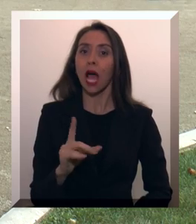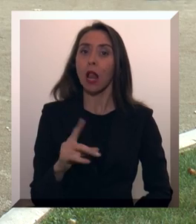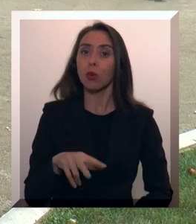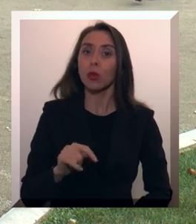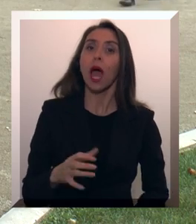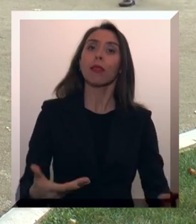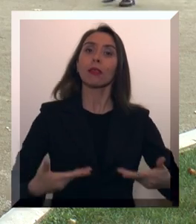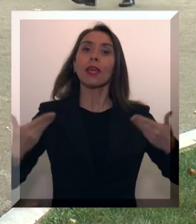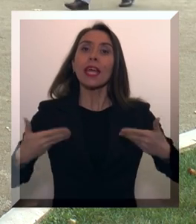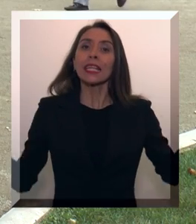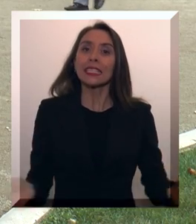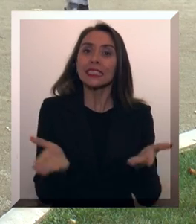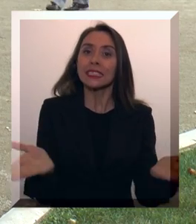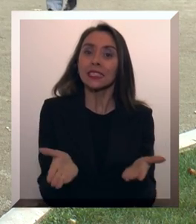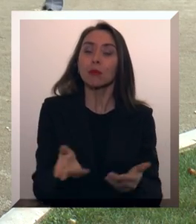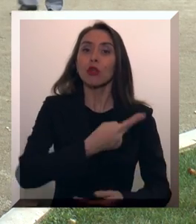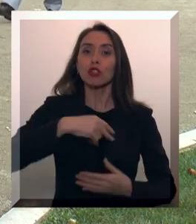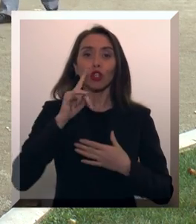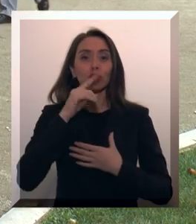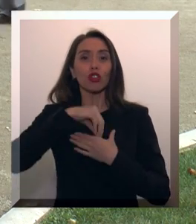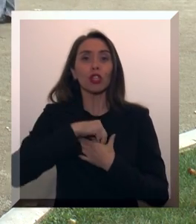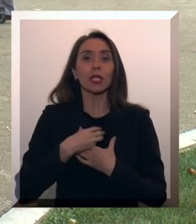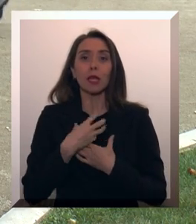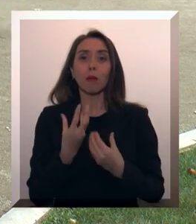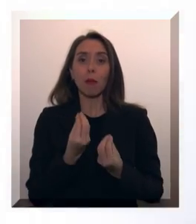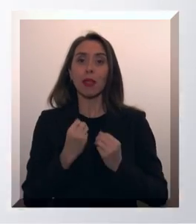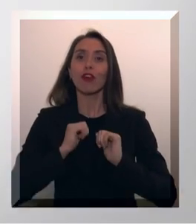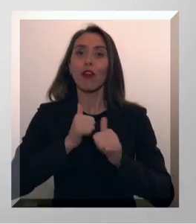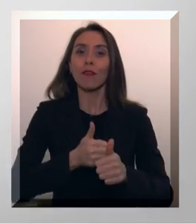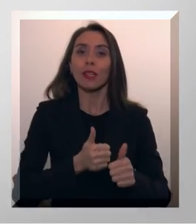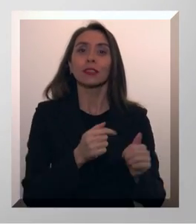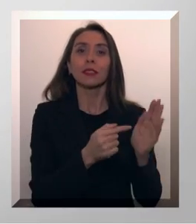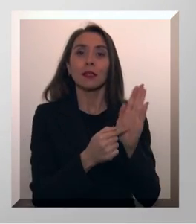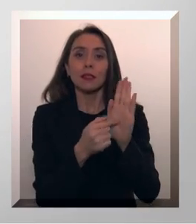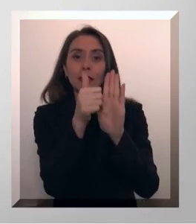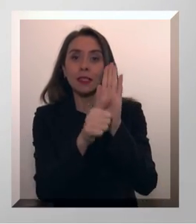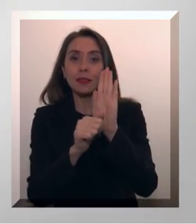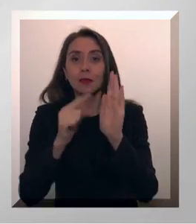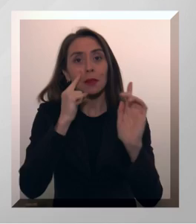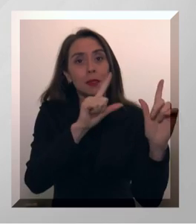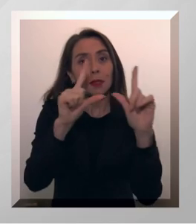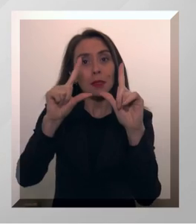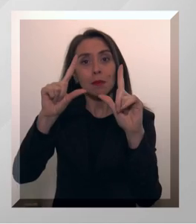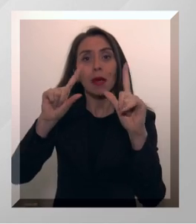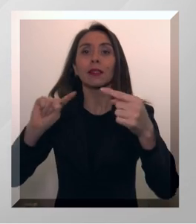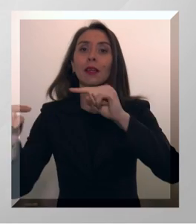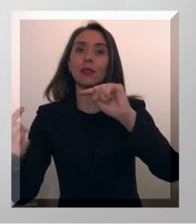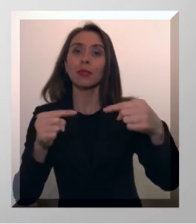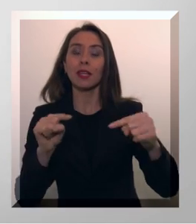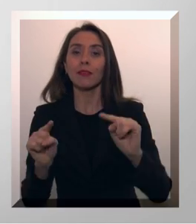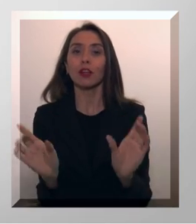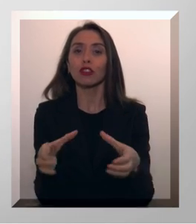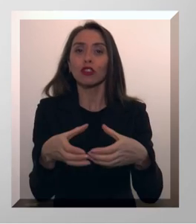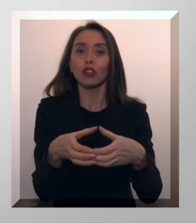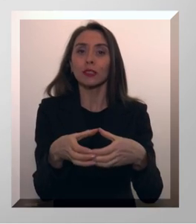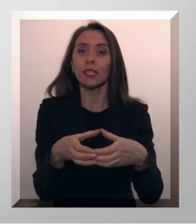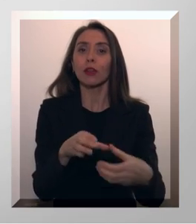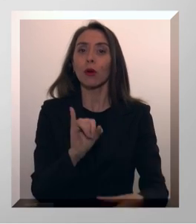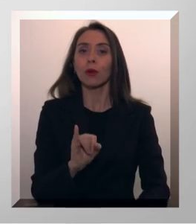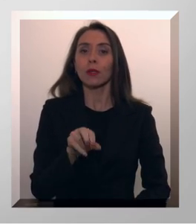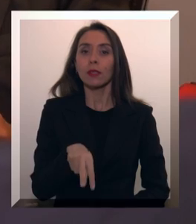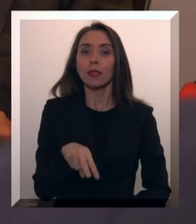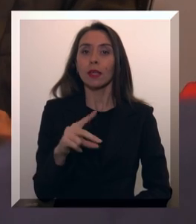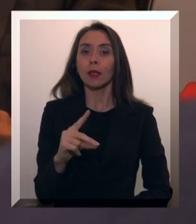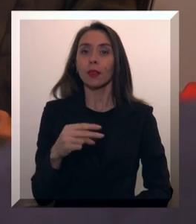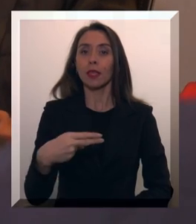el estímulo, fue, digamos, el aliento para que venciéramos ese miedo. Imágenes de deliberación del Consejo INDH